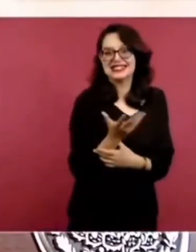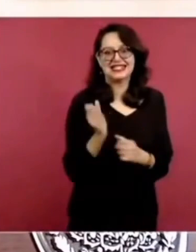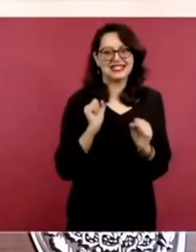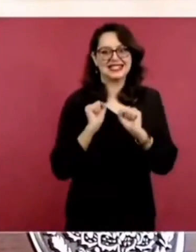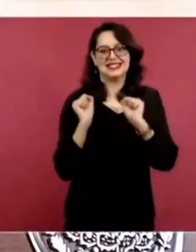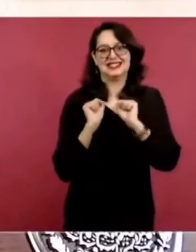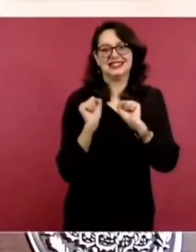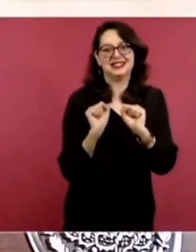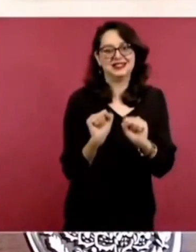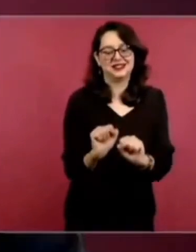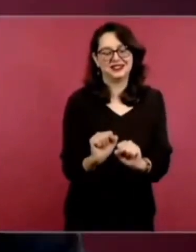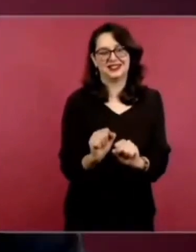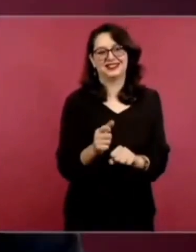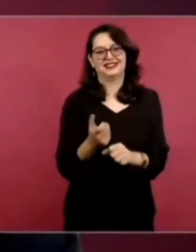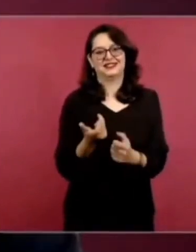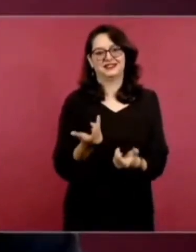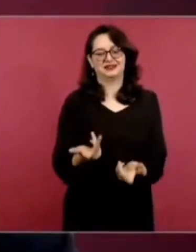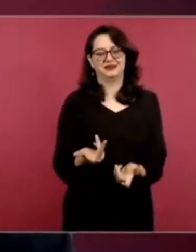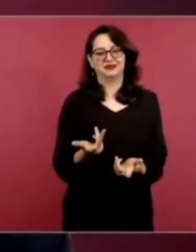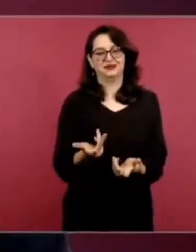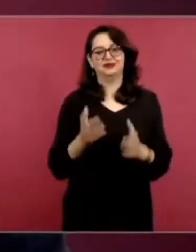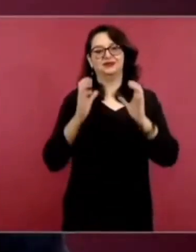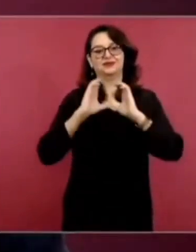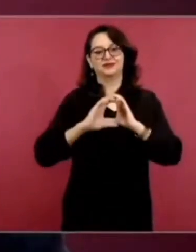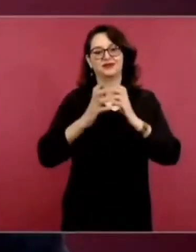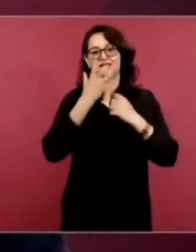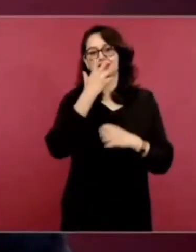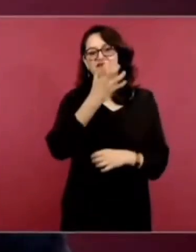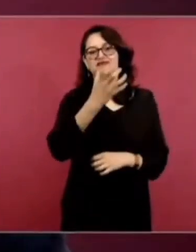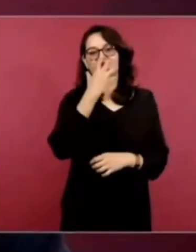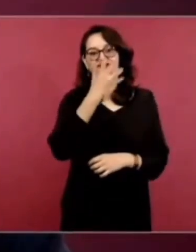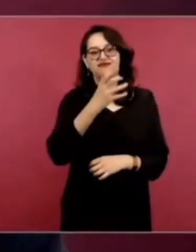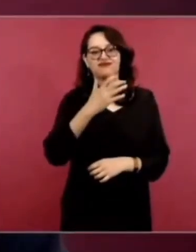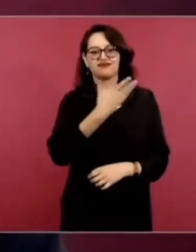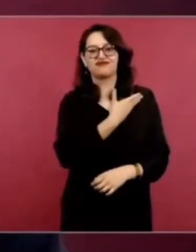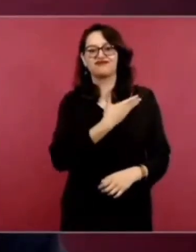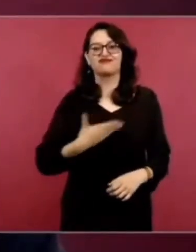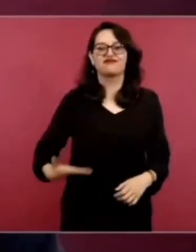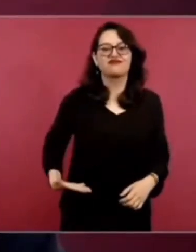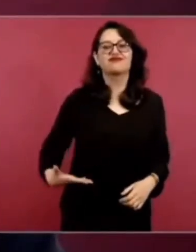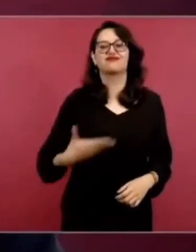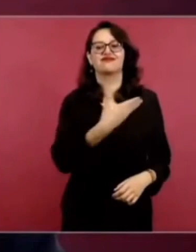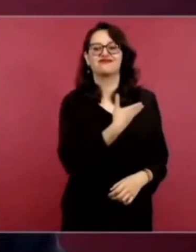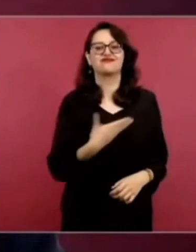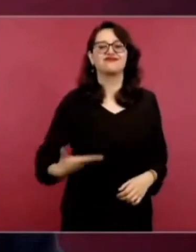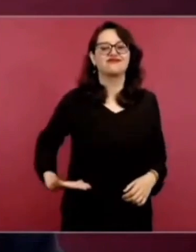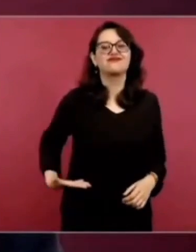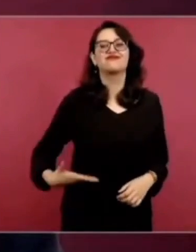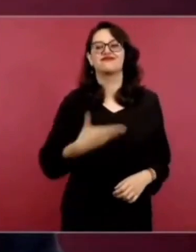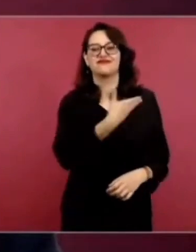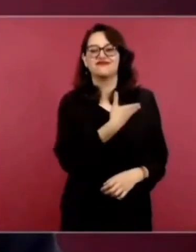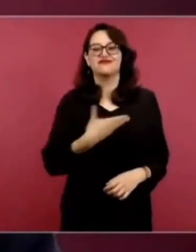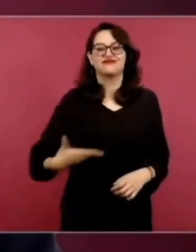y empezaron a corear, presidente, presidente,